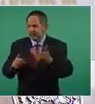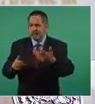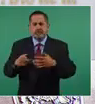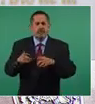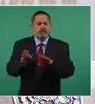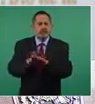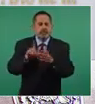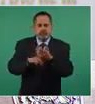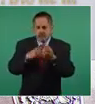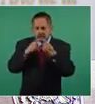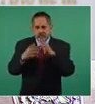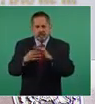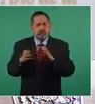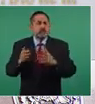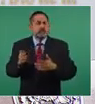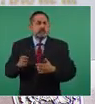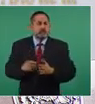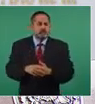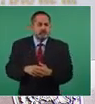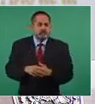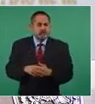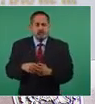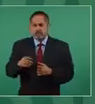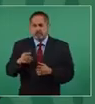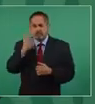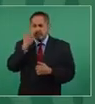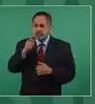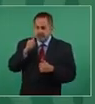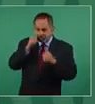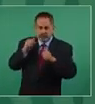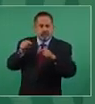tiene que ver con el procurar